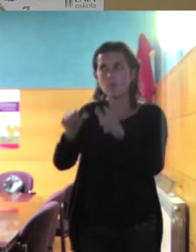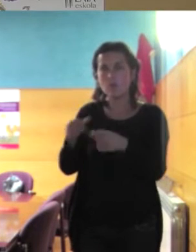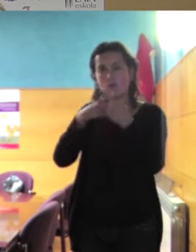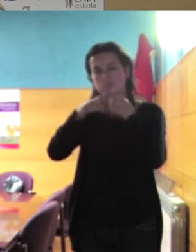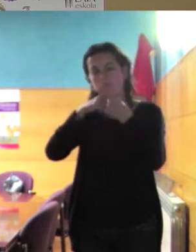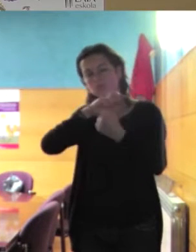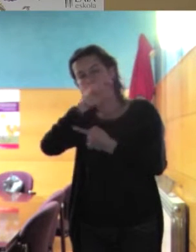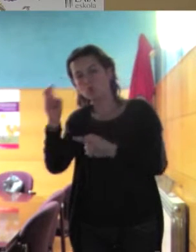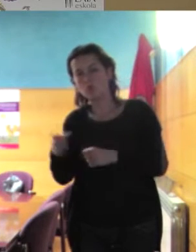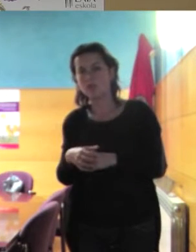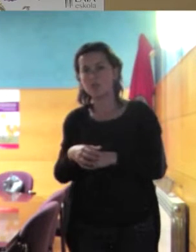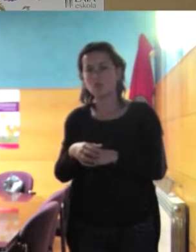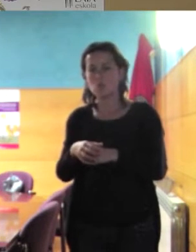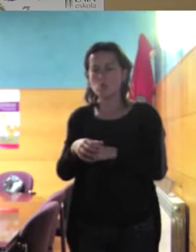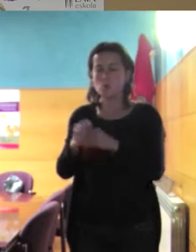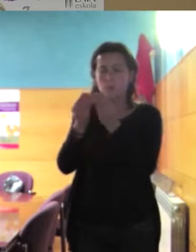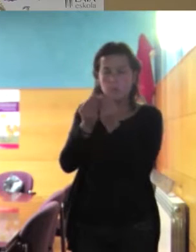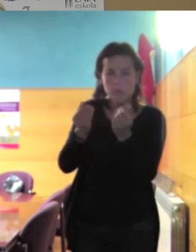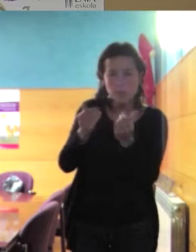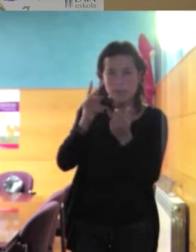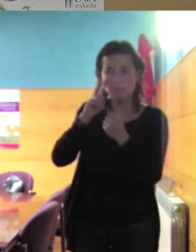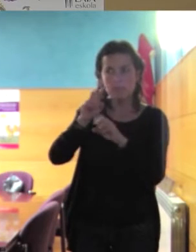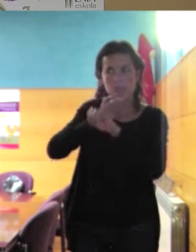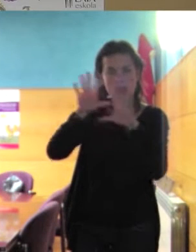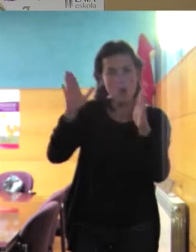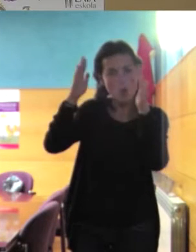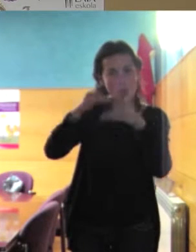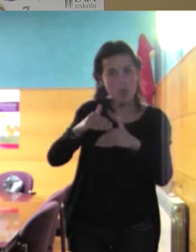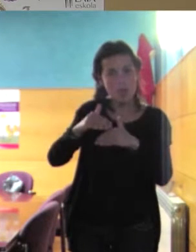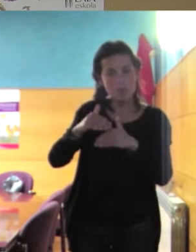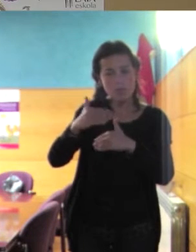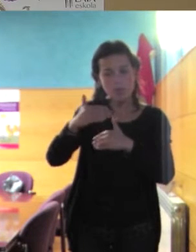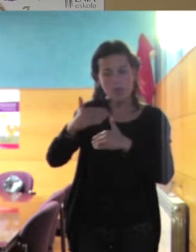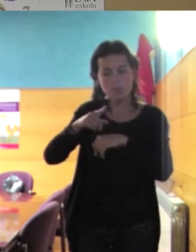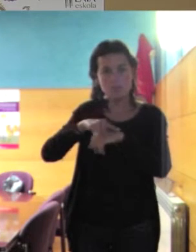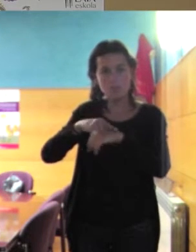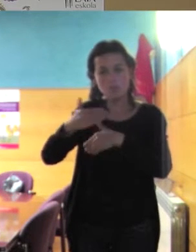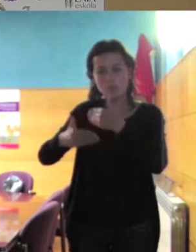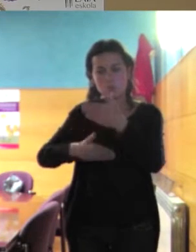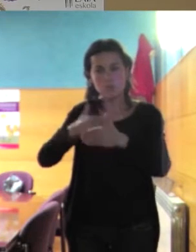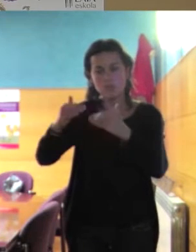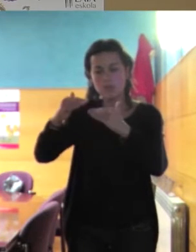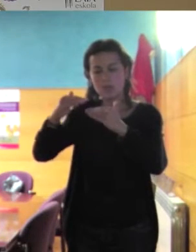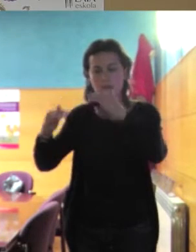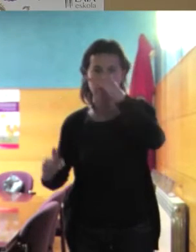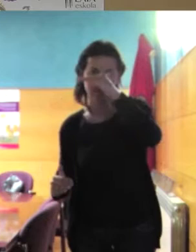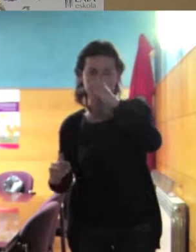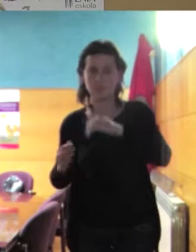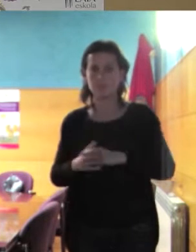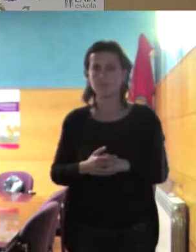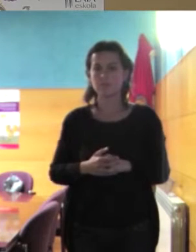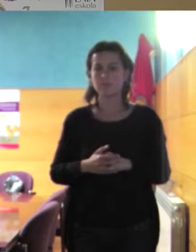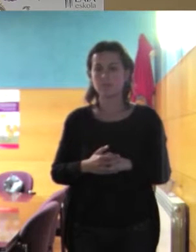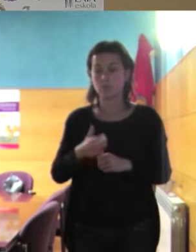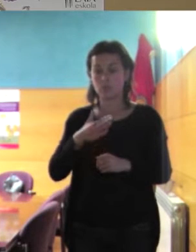constantes sutiles y a menudo mediante el placer nuestro patriarcado es este